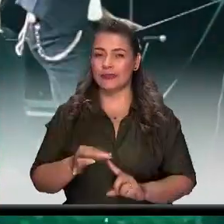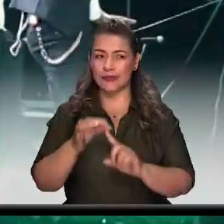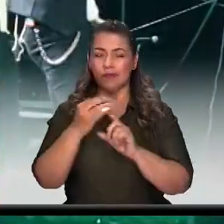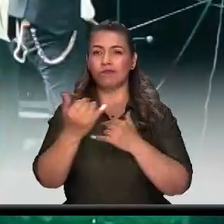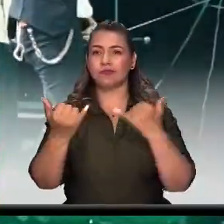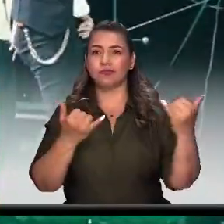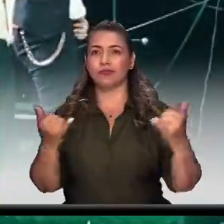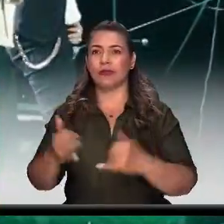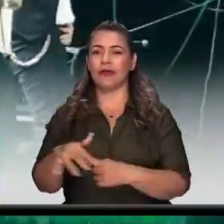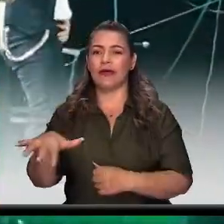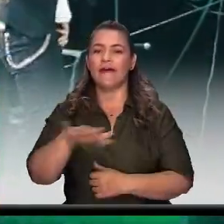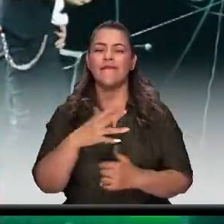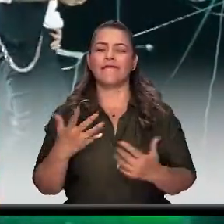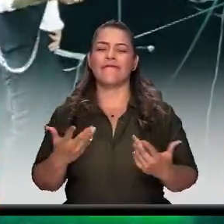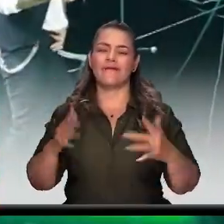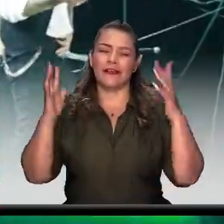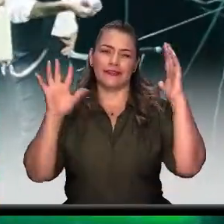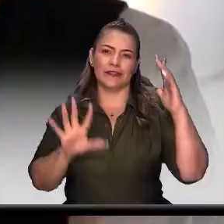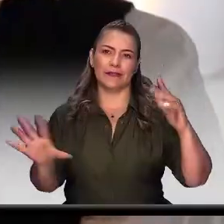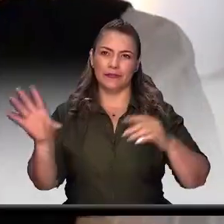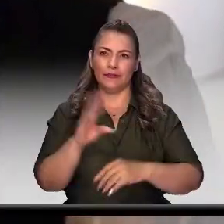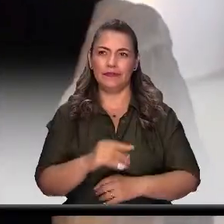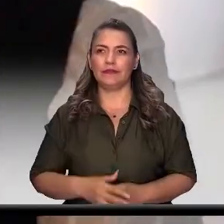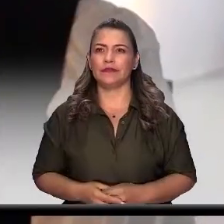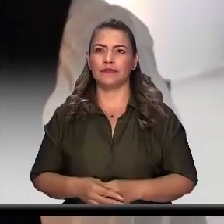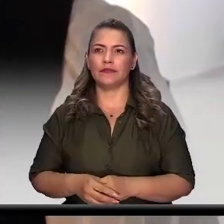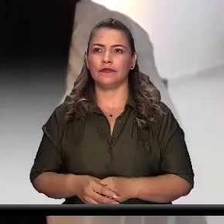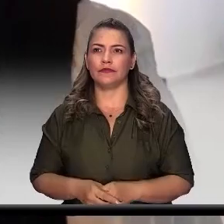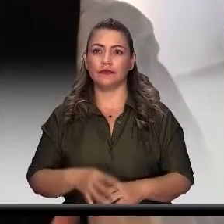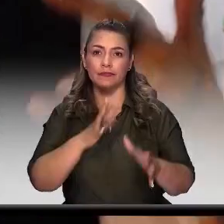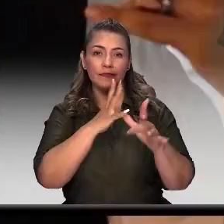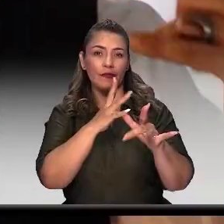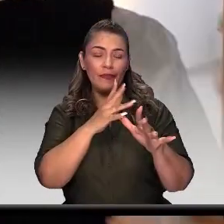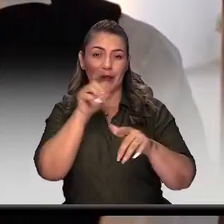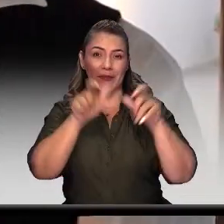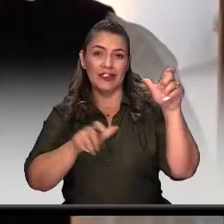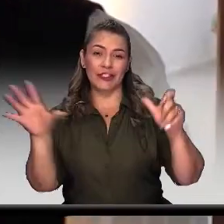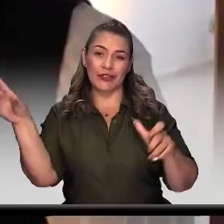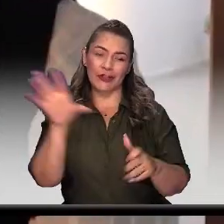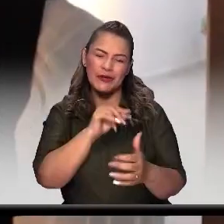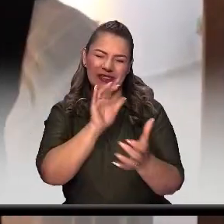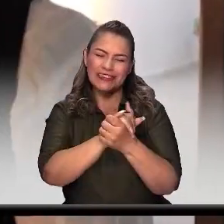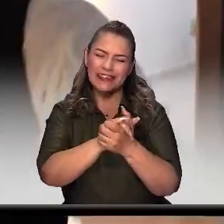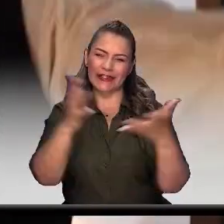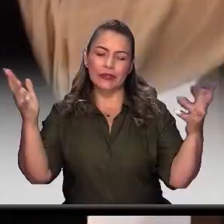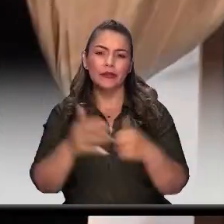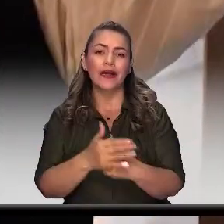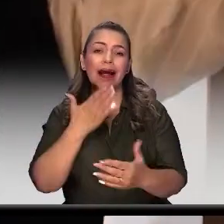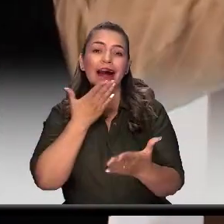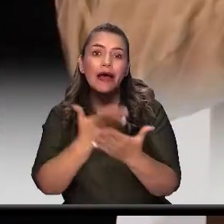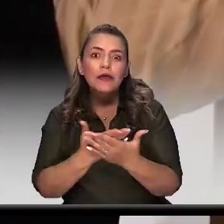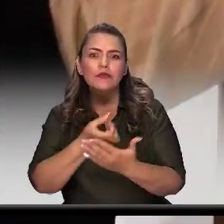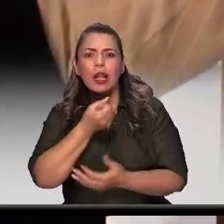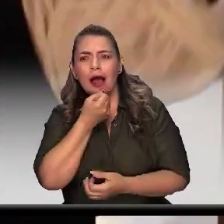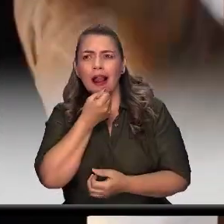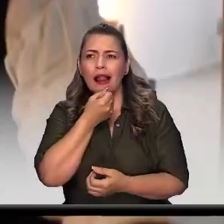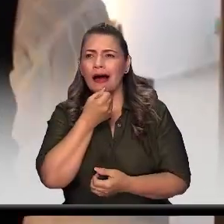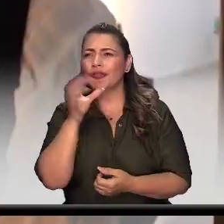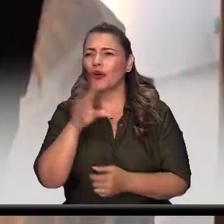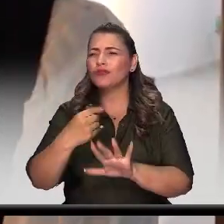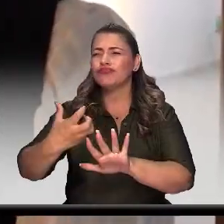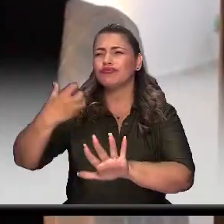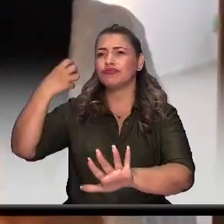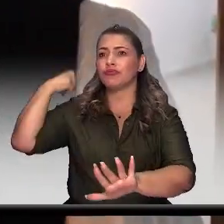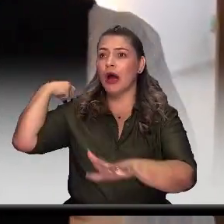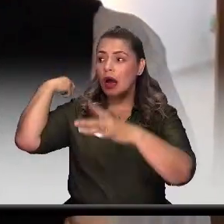de las fiestas de todos. Saludos a toda la gente de Itagüí, muchísimas gracias por la energía, por cantar todas las canciones de Pasa Bordo, desde los clásicos hasta